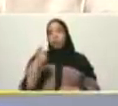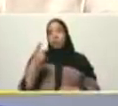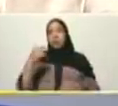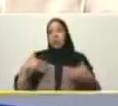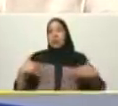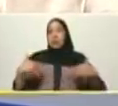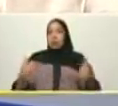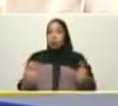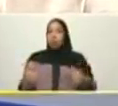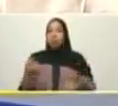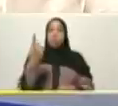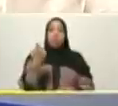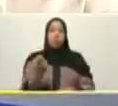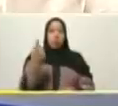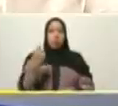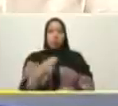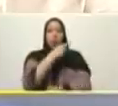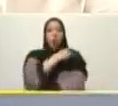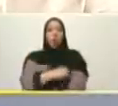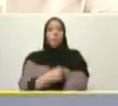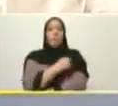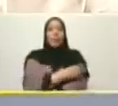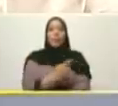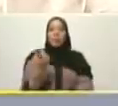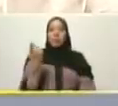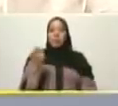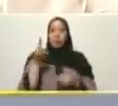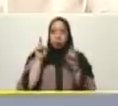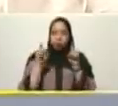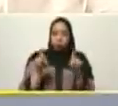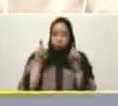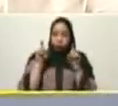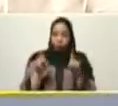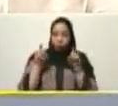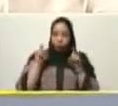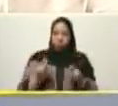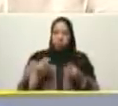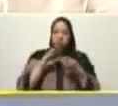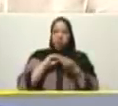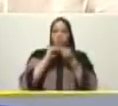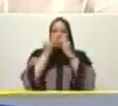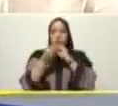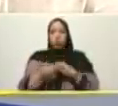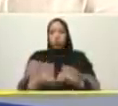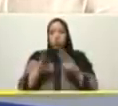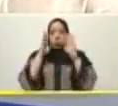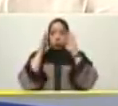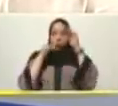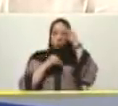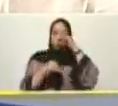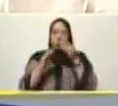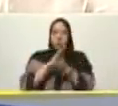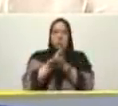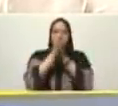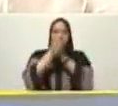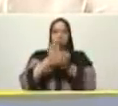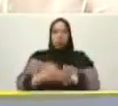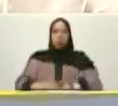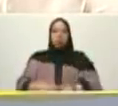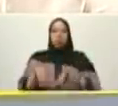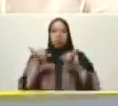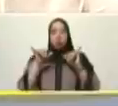sobre todo en los hospitales ha llegado la hora de que recuperemos y quitemos de las